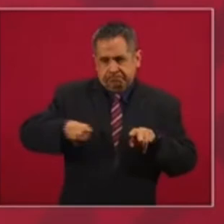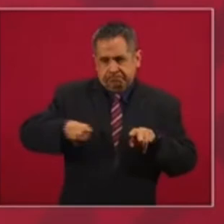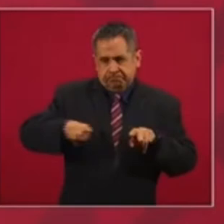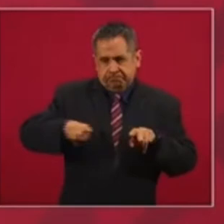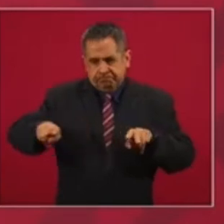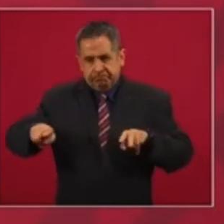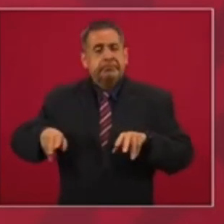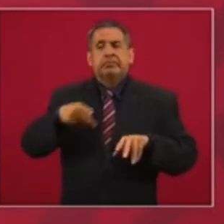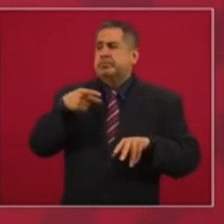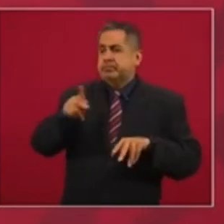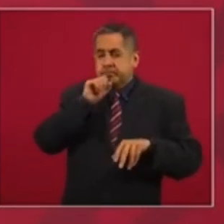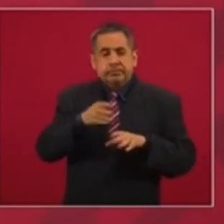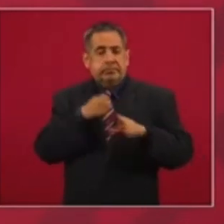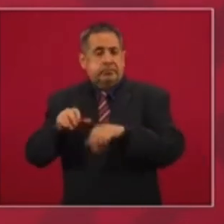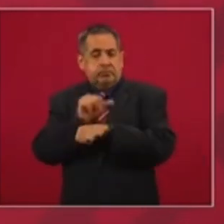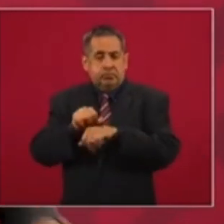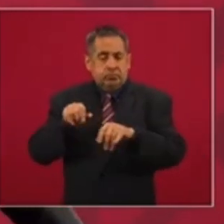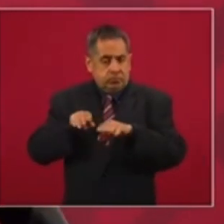carretera,